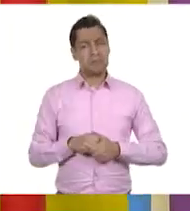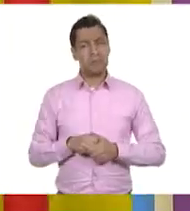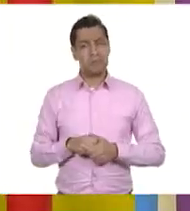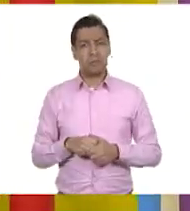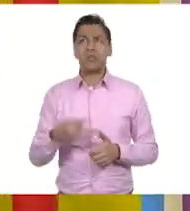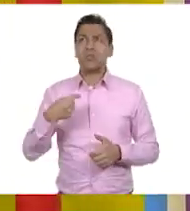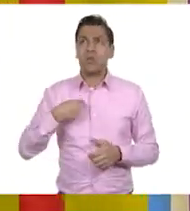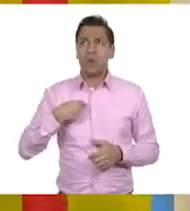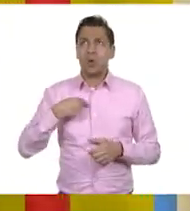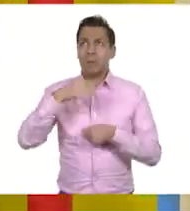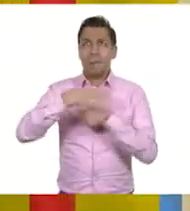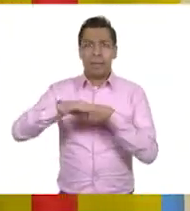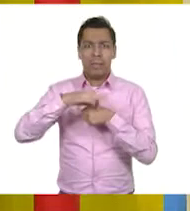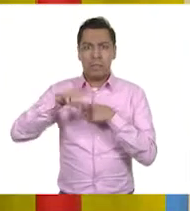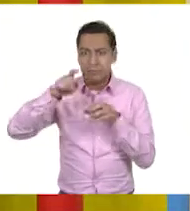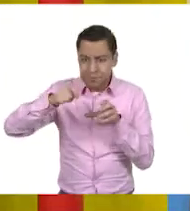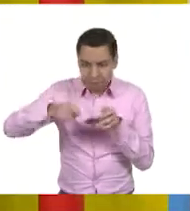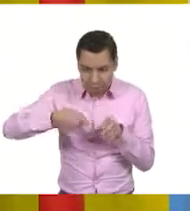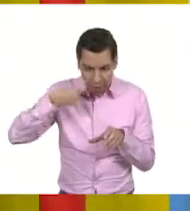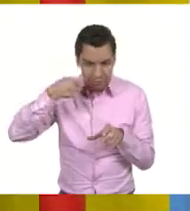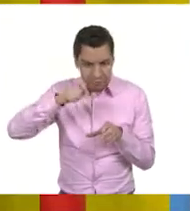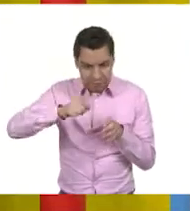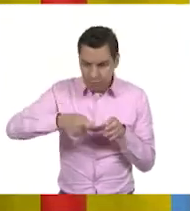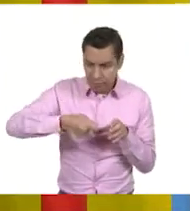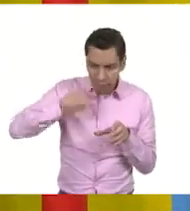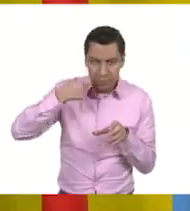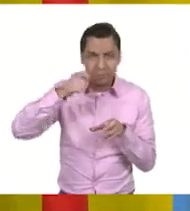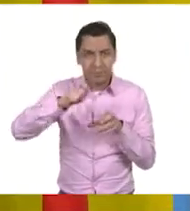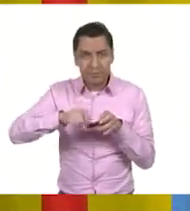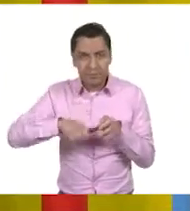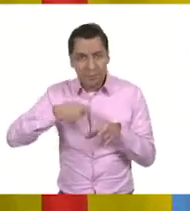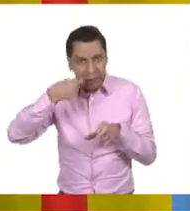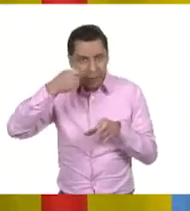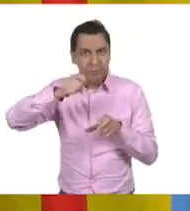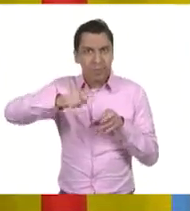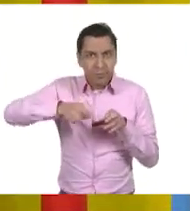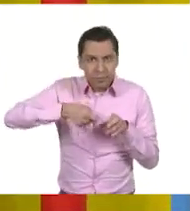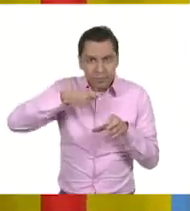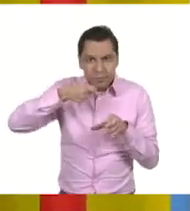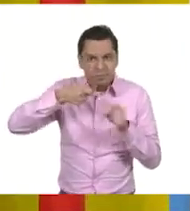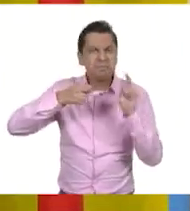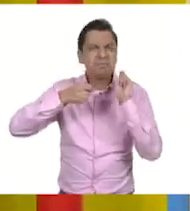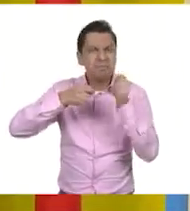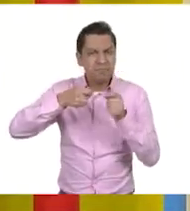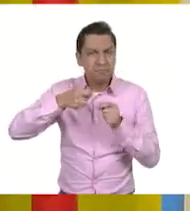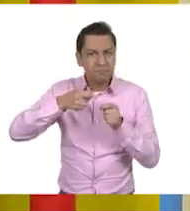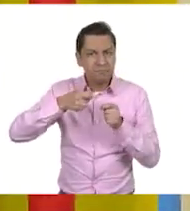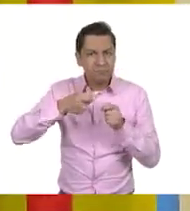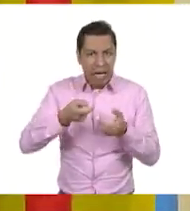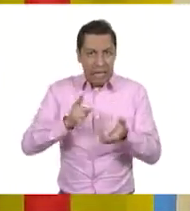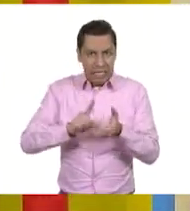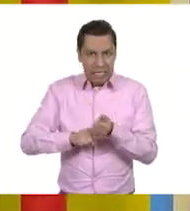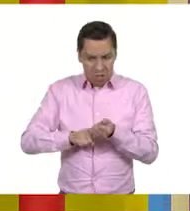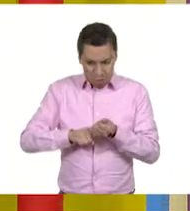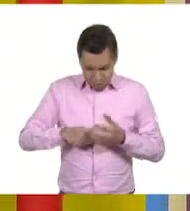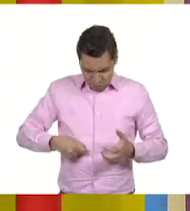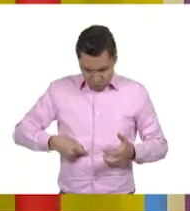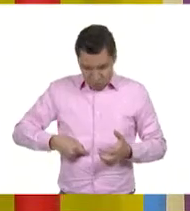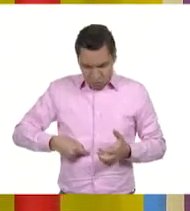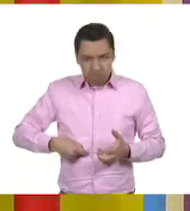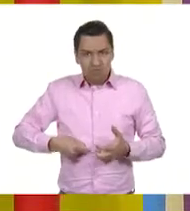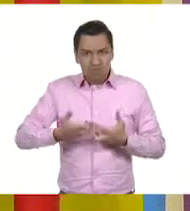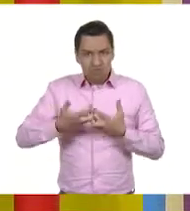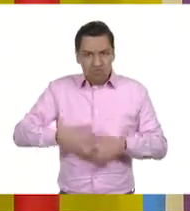nos alimentamos, aunque también vamos quemando ciertas calorías, porque es una actividad que requiere de todo el